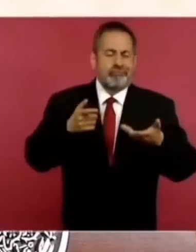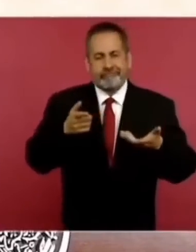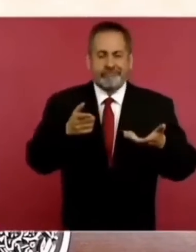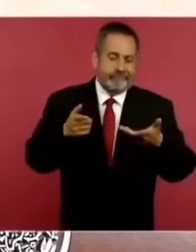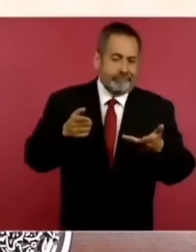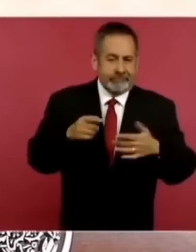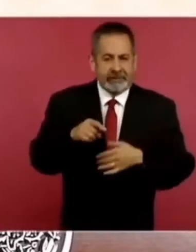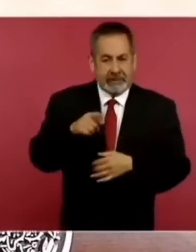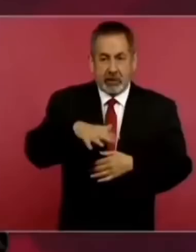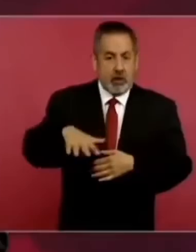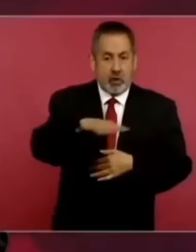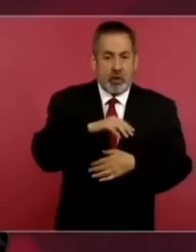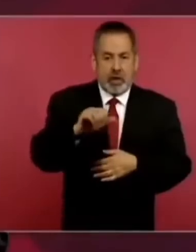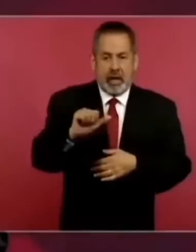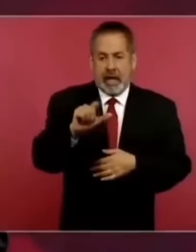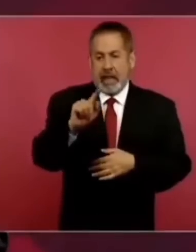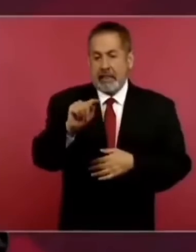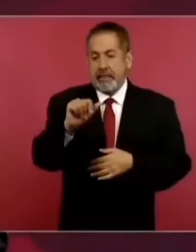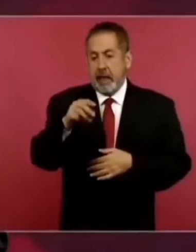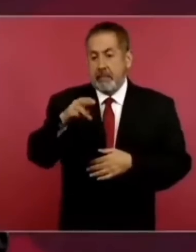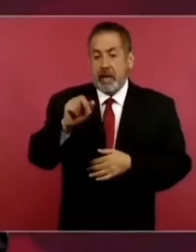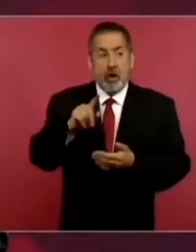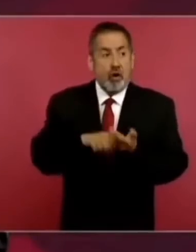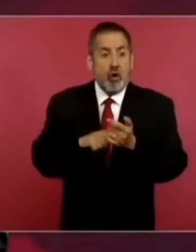casas quemadas,